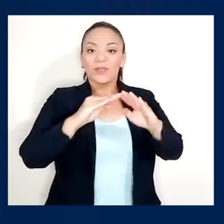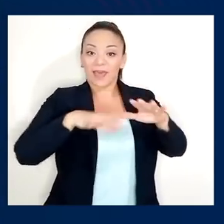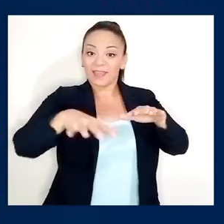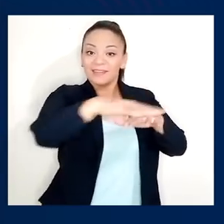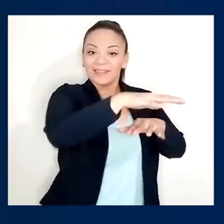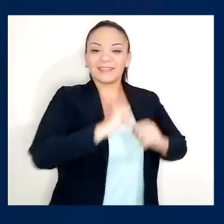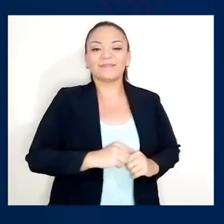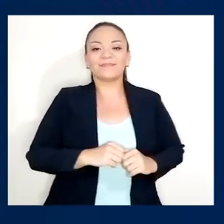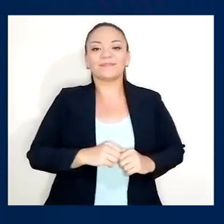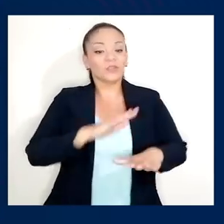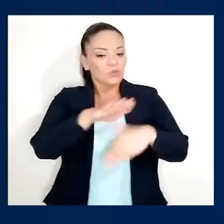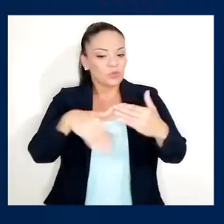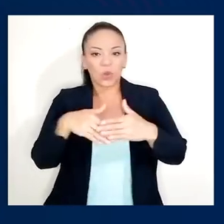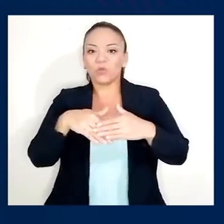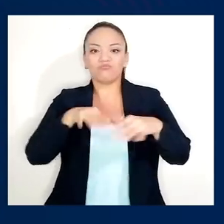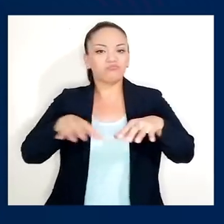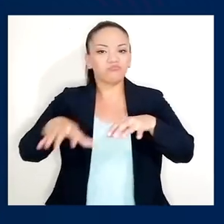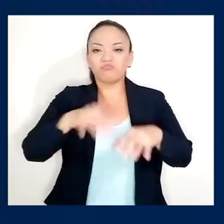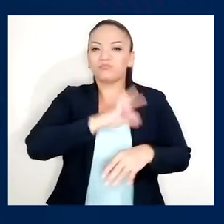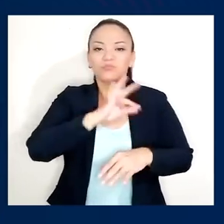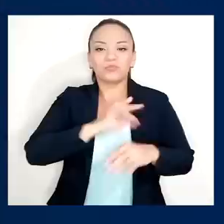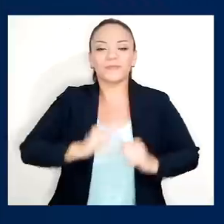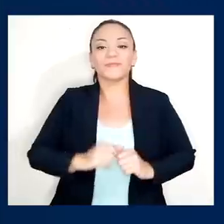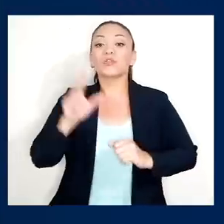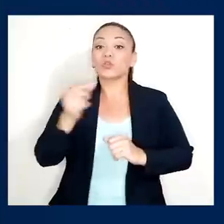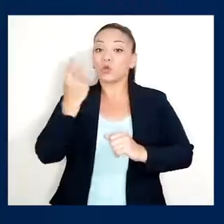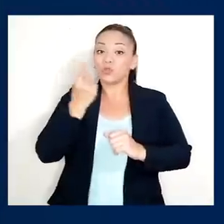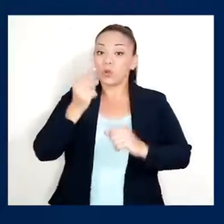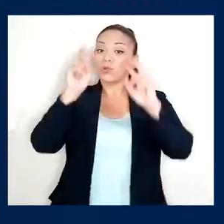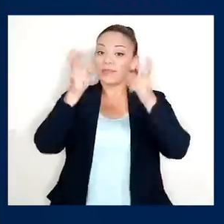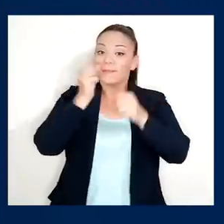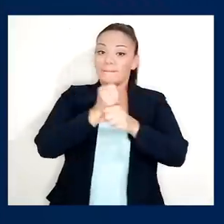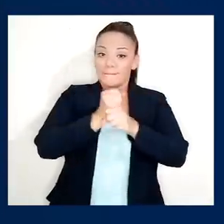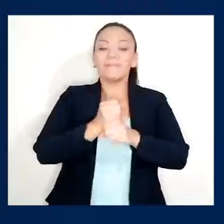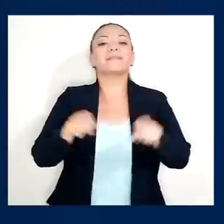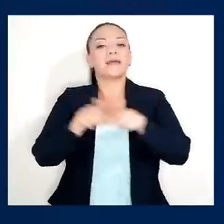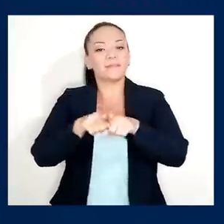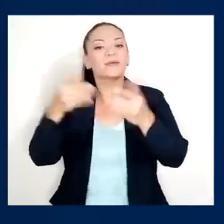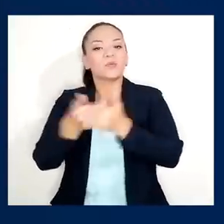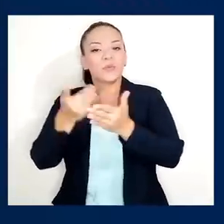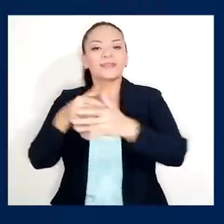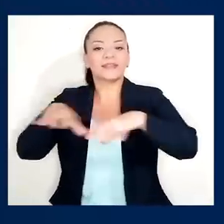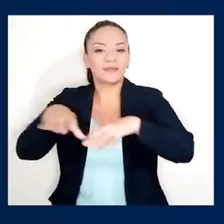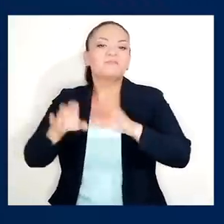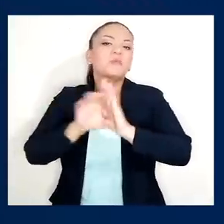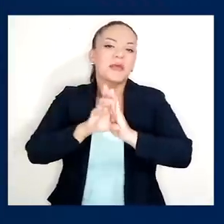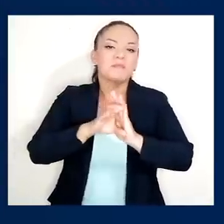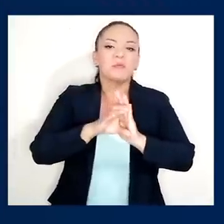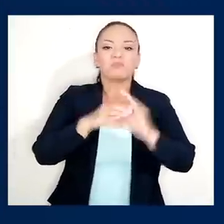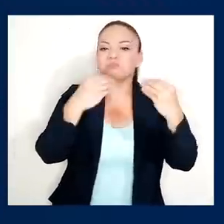Todos los cantones de la región se van a ver beneficiados. No solo por el empleo, sino por nuevas actividades